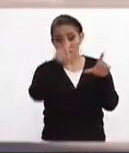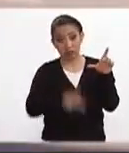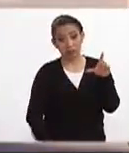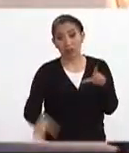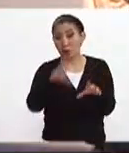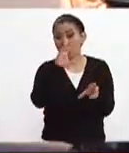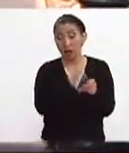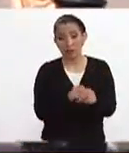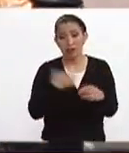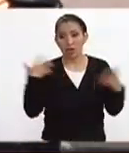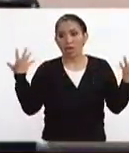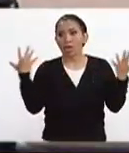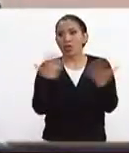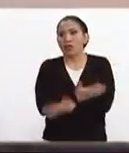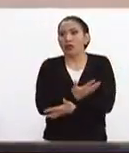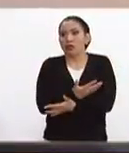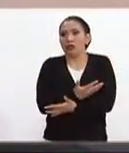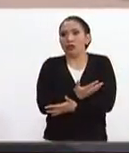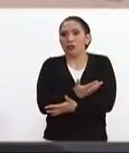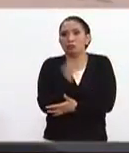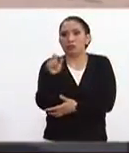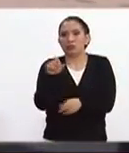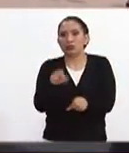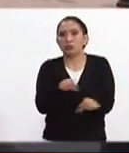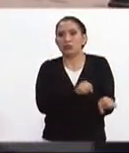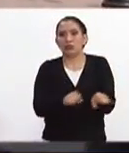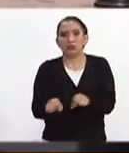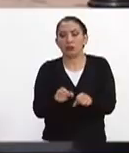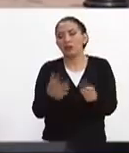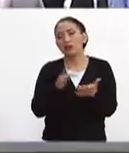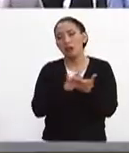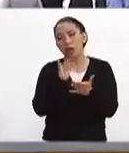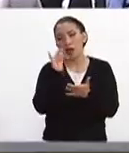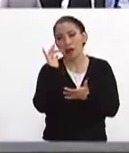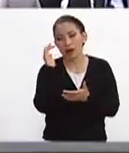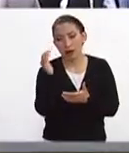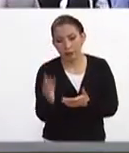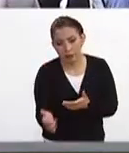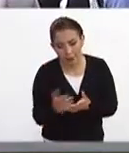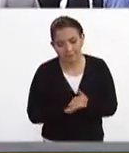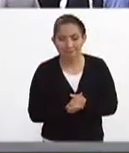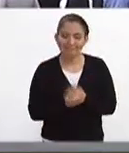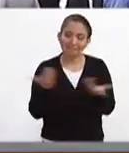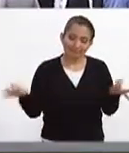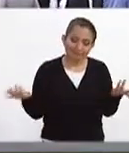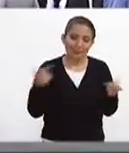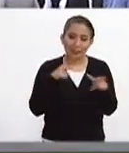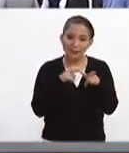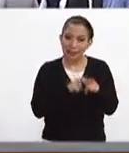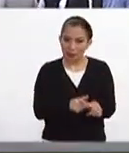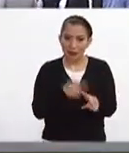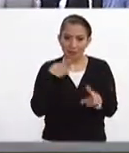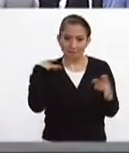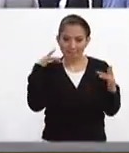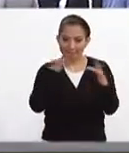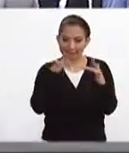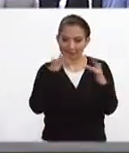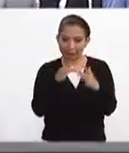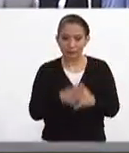el país entero que ha quedado conmocionado por este desastre te agradecemos y pues estamos estamos al habla